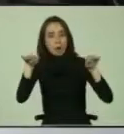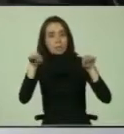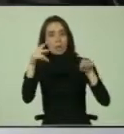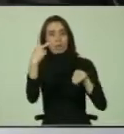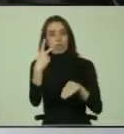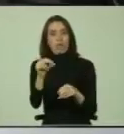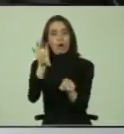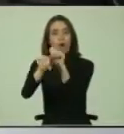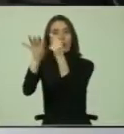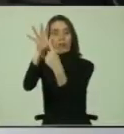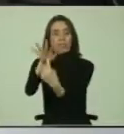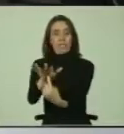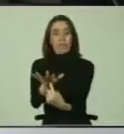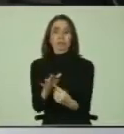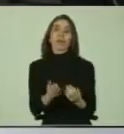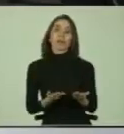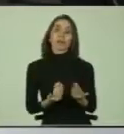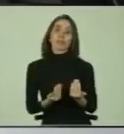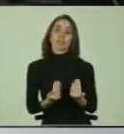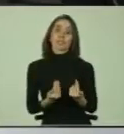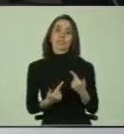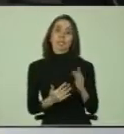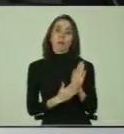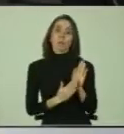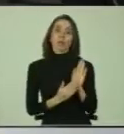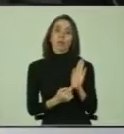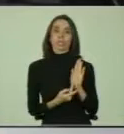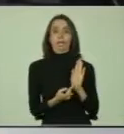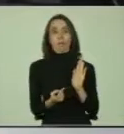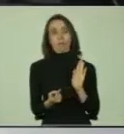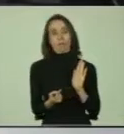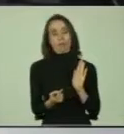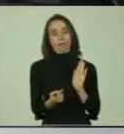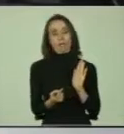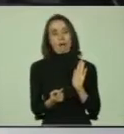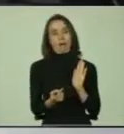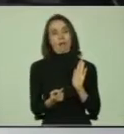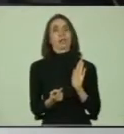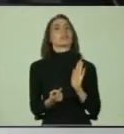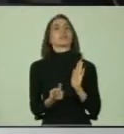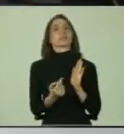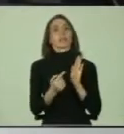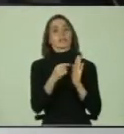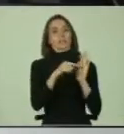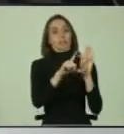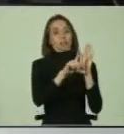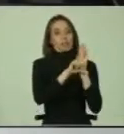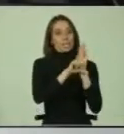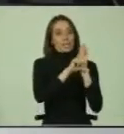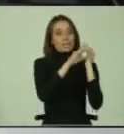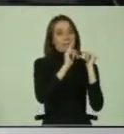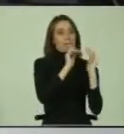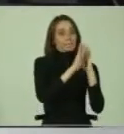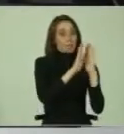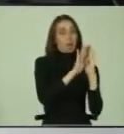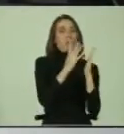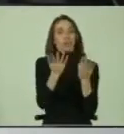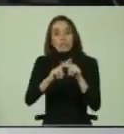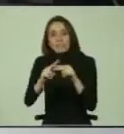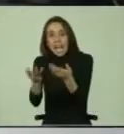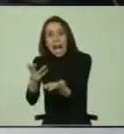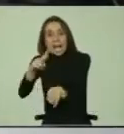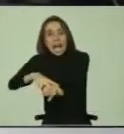discriminación, requiere también de políticas públicas que hagan realidad los resguardos legales tomados y que